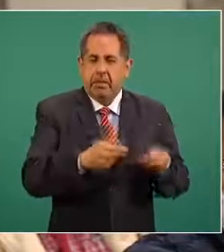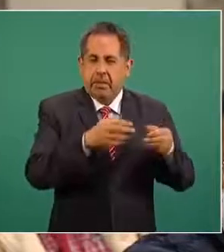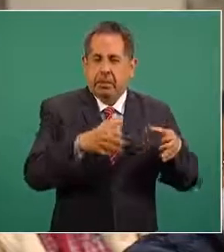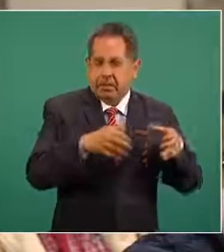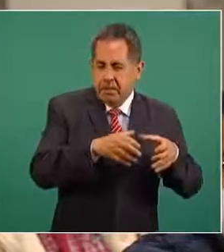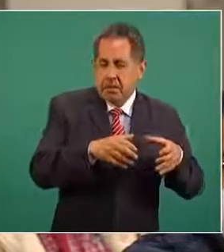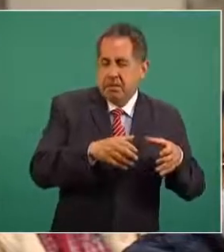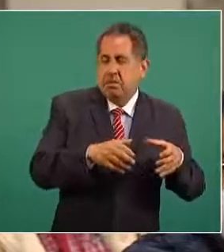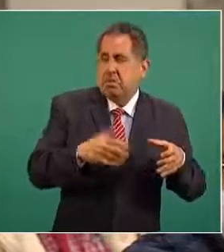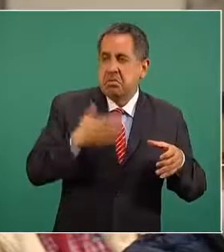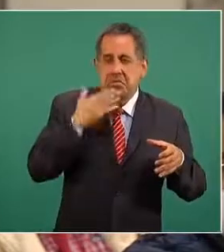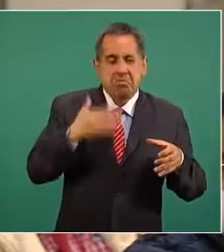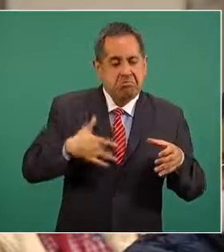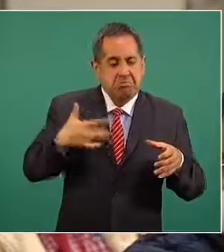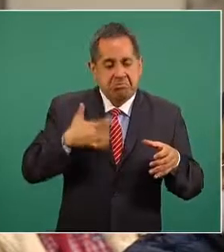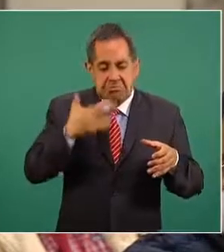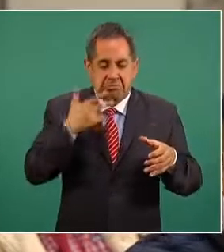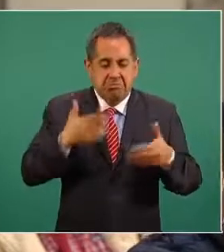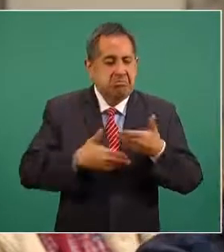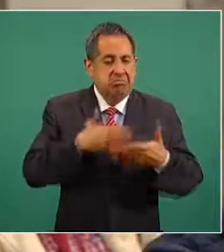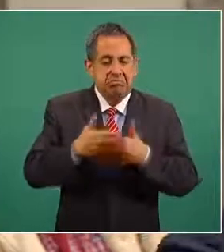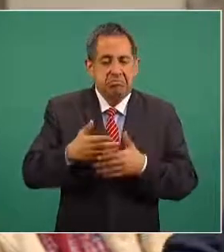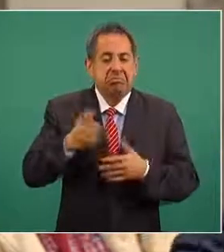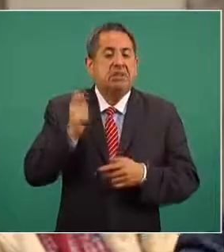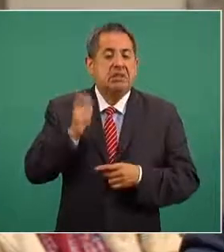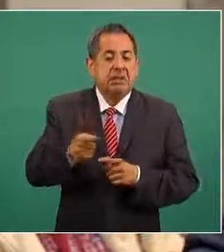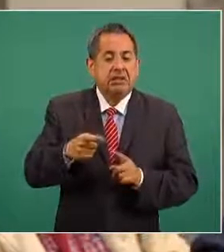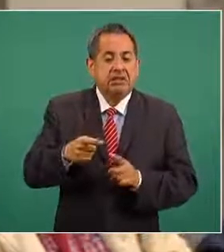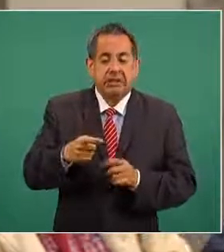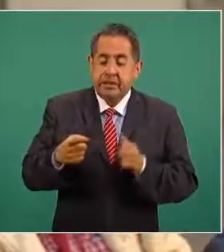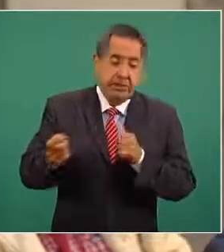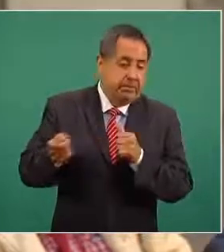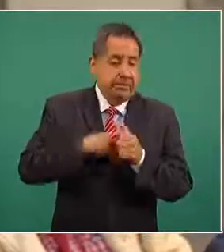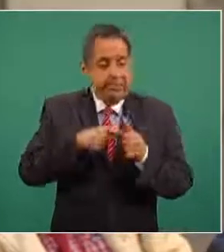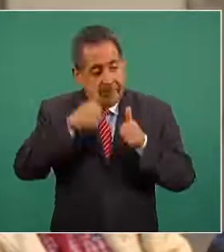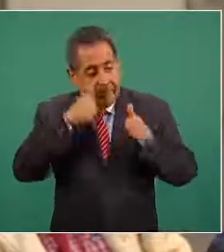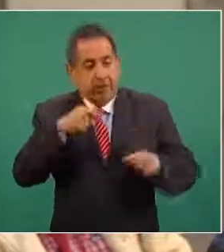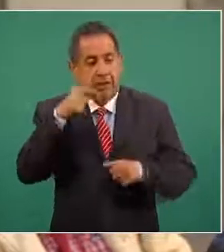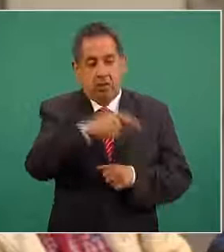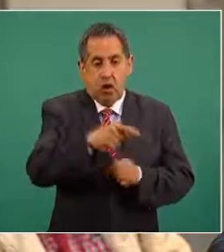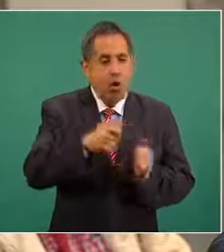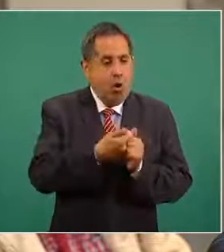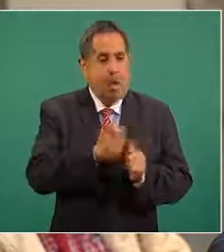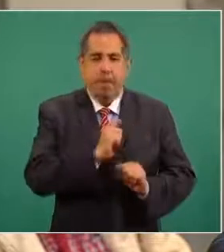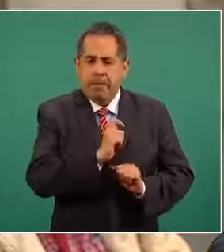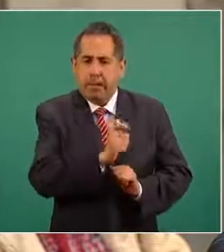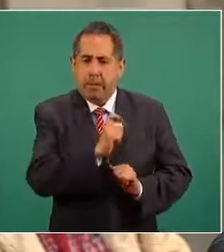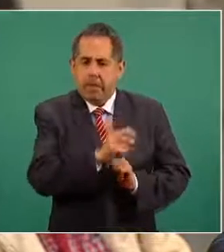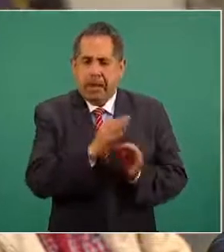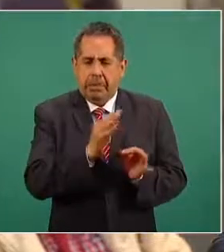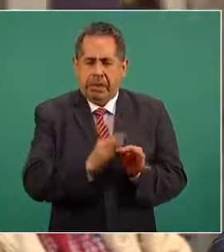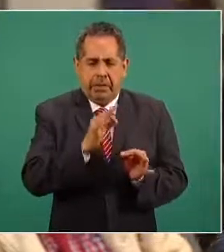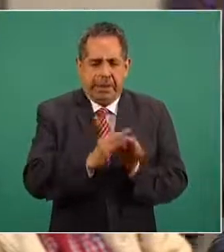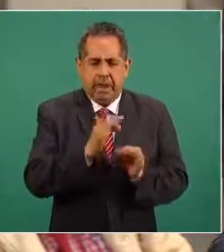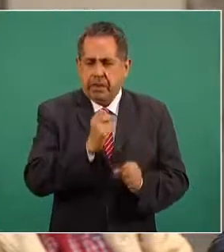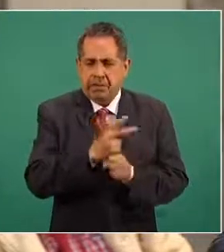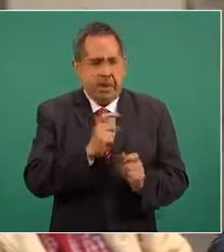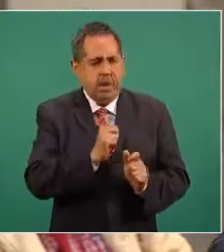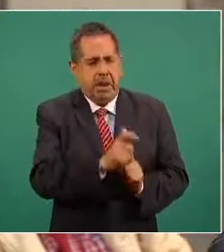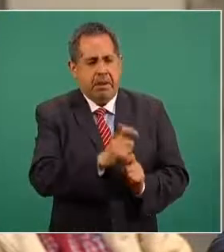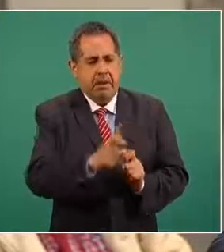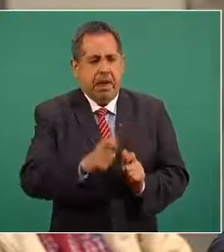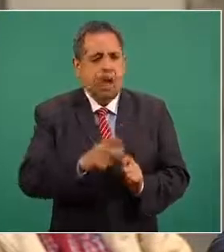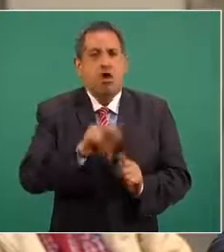medianos empresarios mexicanos ahora es tratar de que estas empresas reciban pagos regulares y oportunos y no se